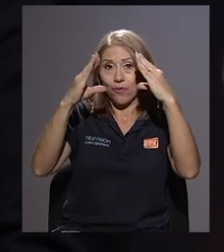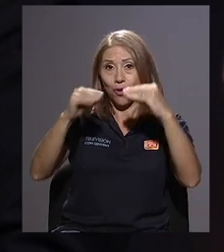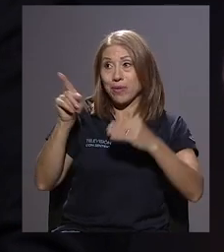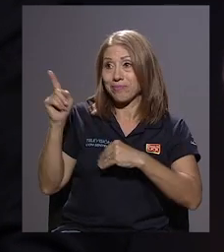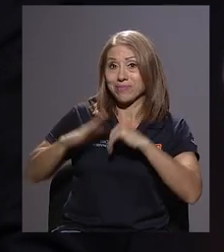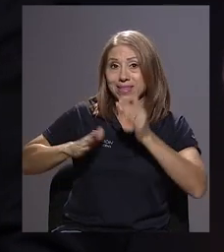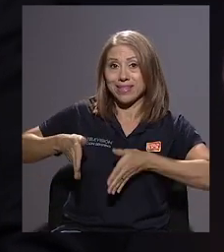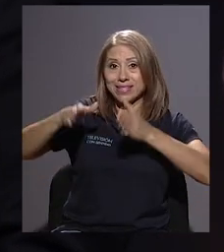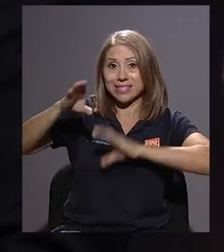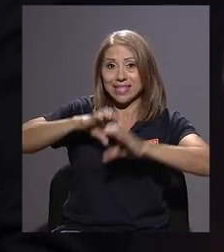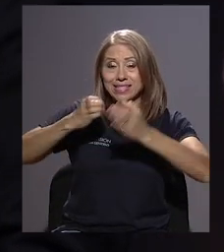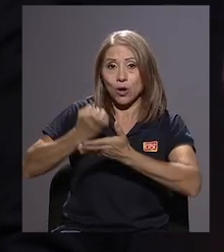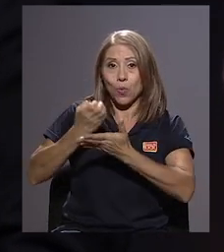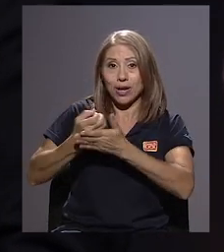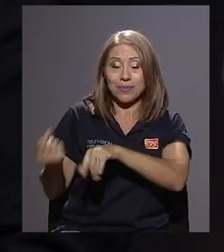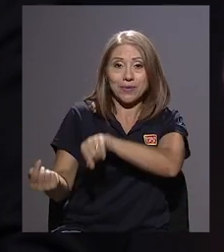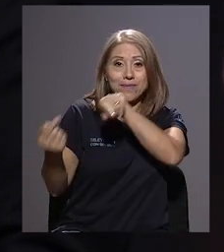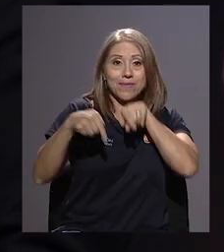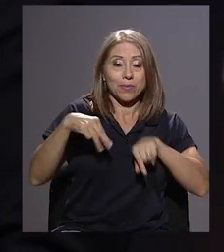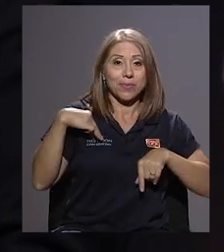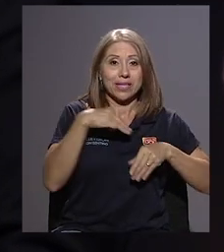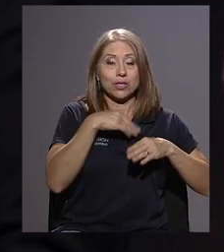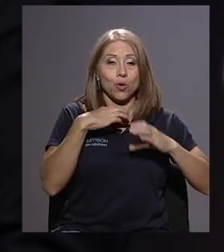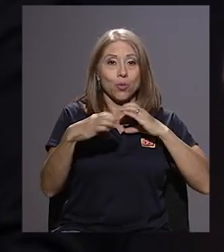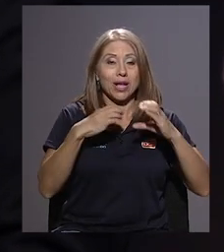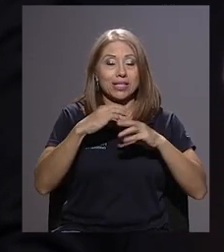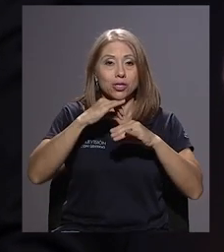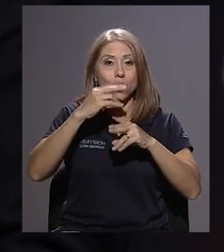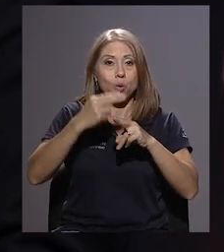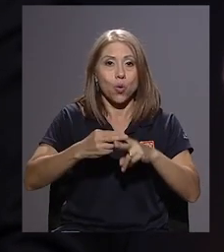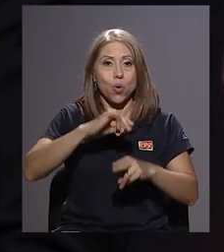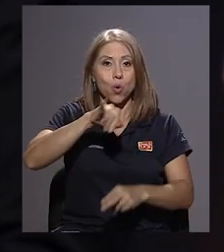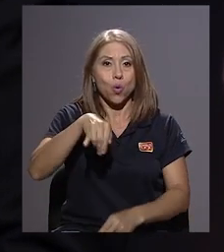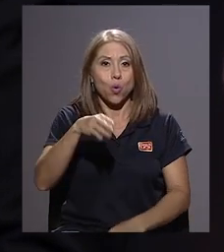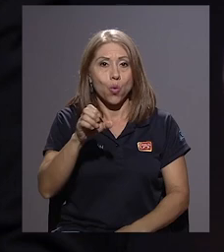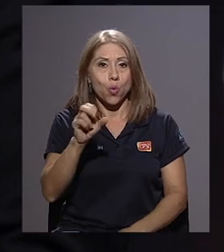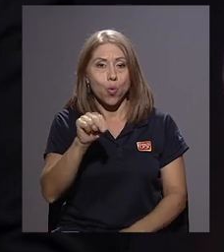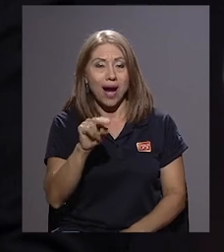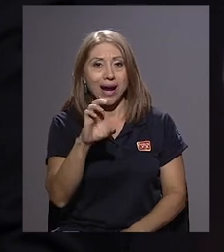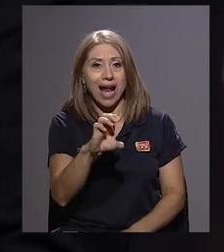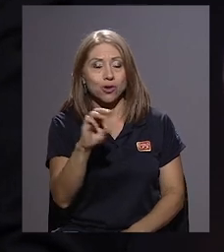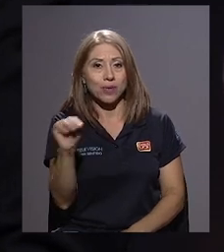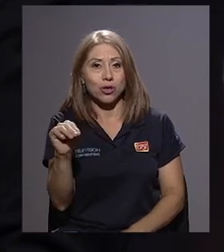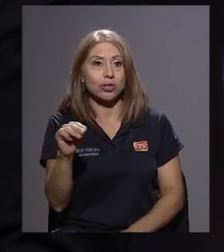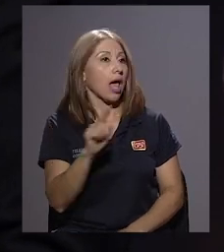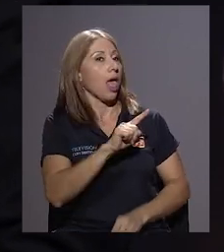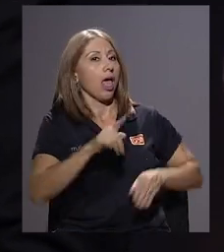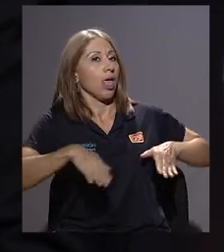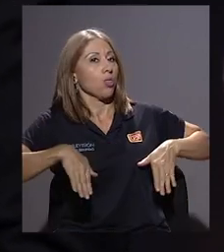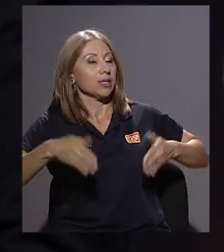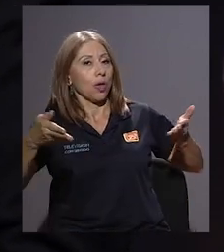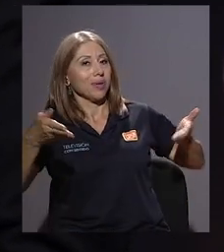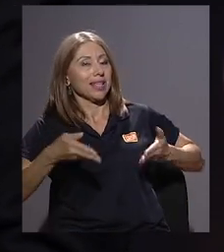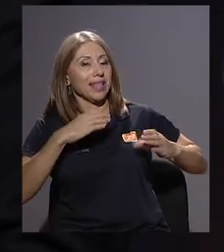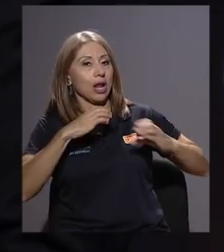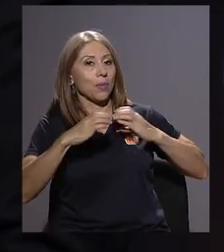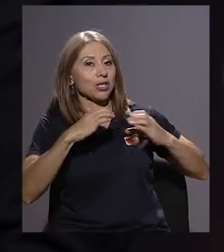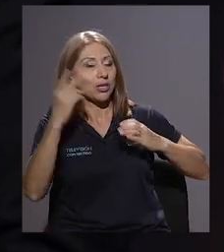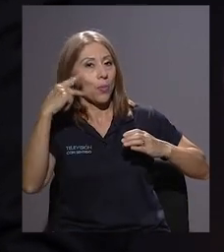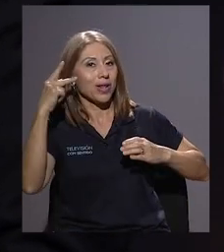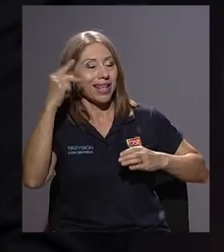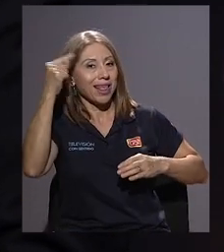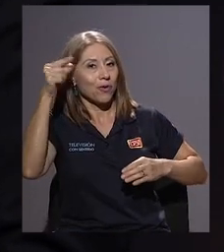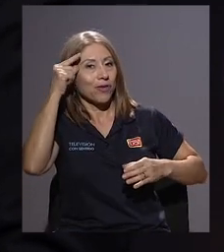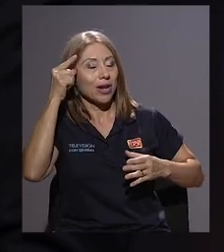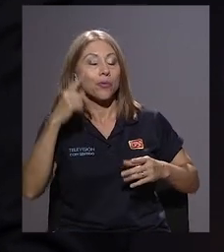Comunicación, ¿verdad? Juan Carlos Mendoza. Que no ha estado presente en la comunicación política del gobierno. Pero bueno, nosotros